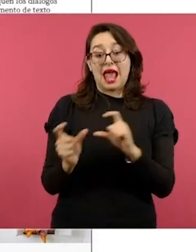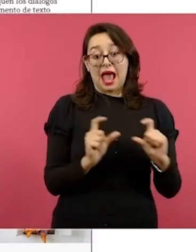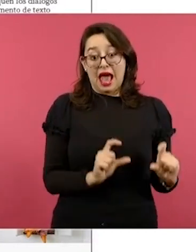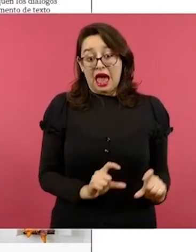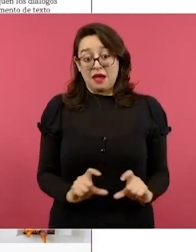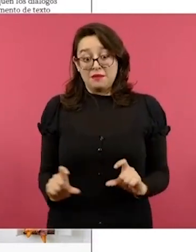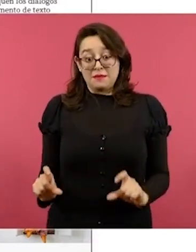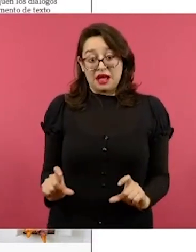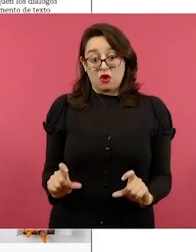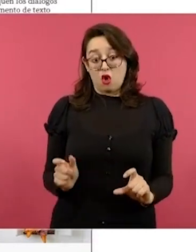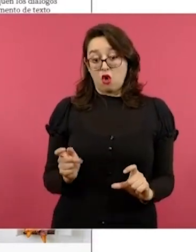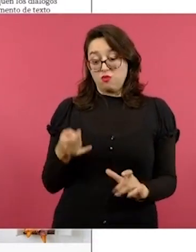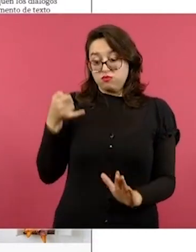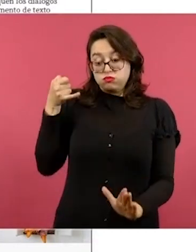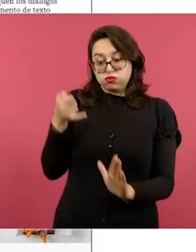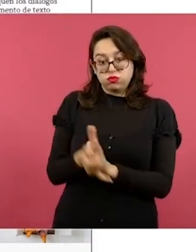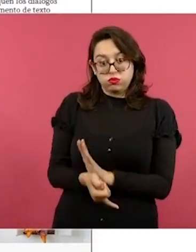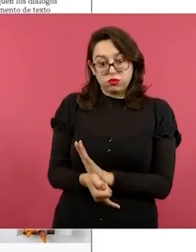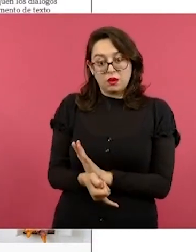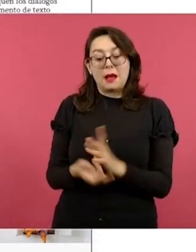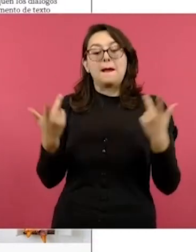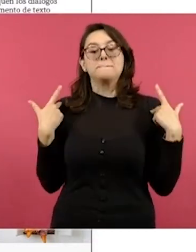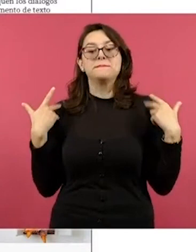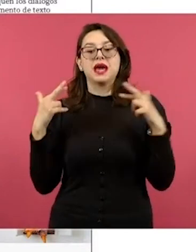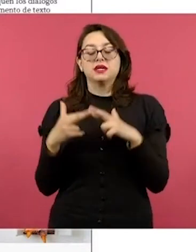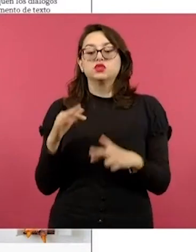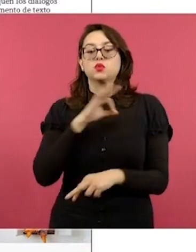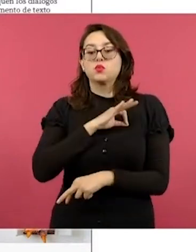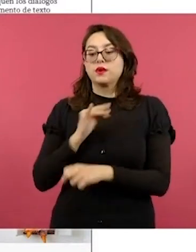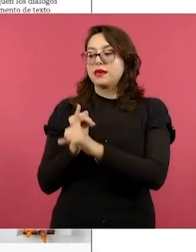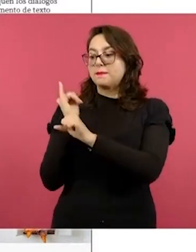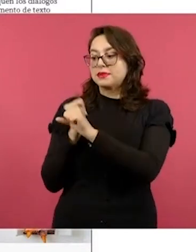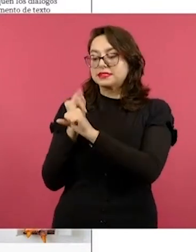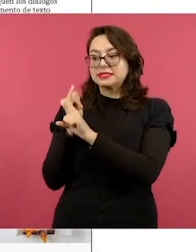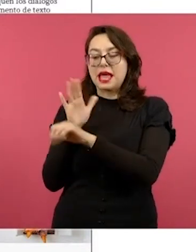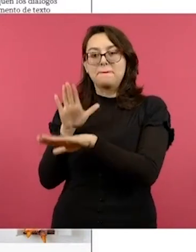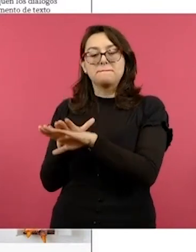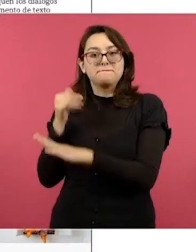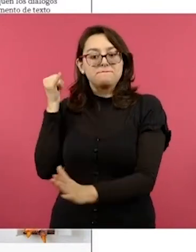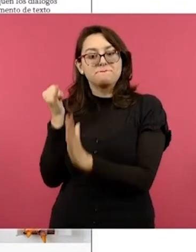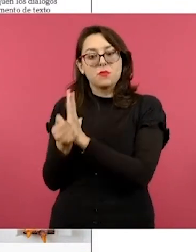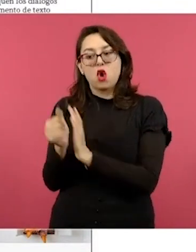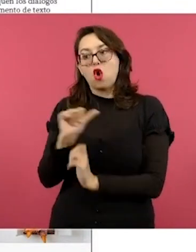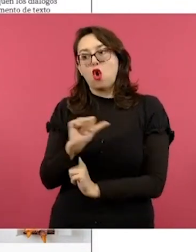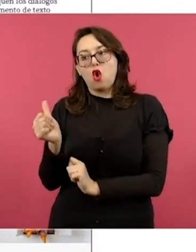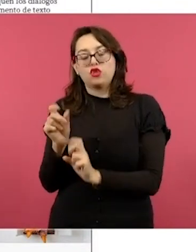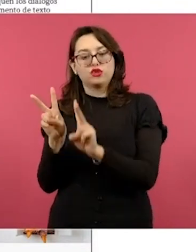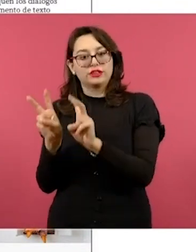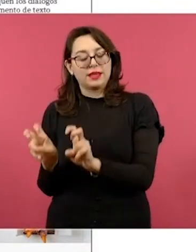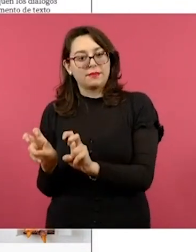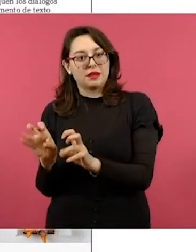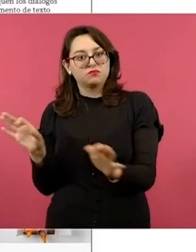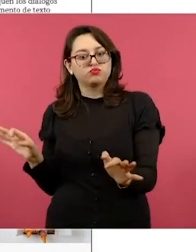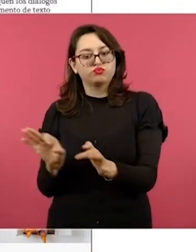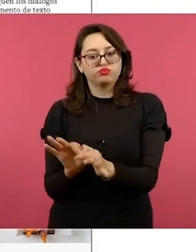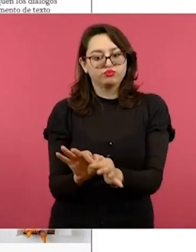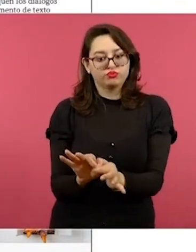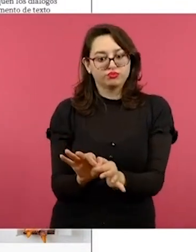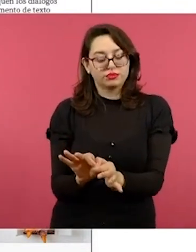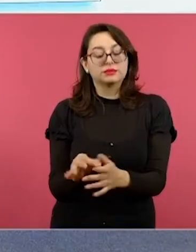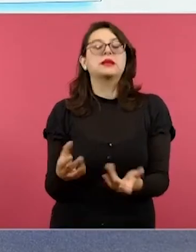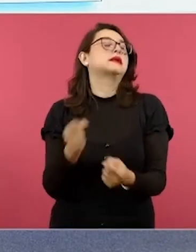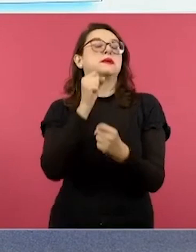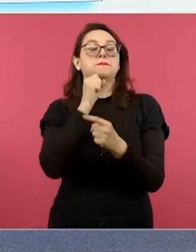el docente podrá consultar alguna secuencia, profundizar algún tema, además de que nos ofrece